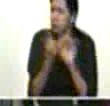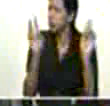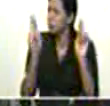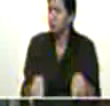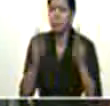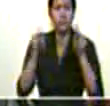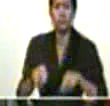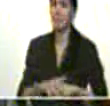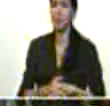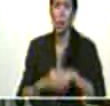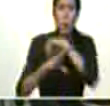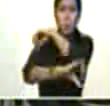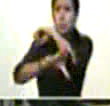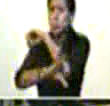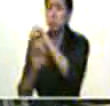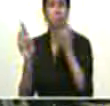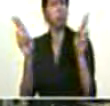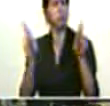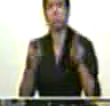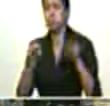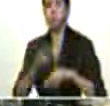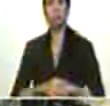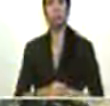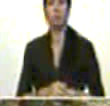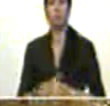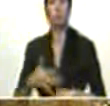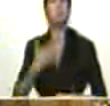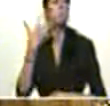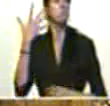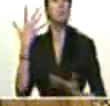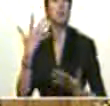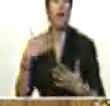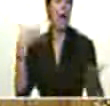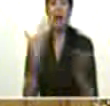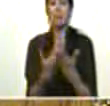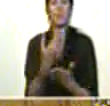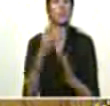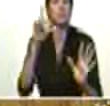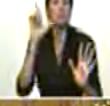día que me toque respirar por allá cuando tenga ciento y pico de años